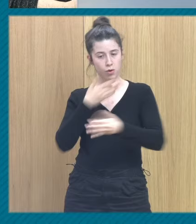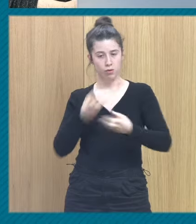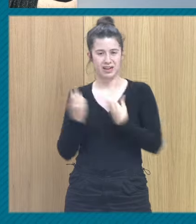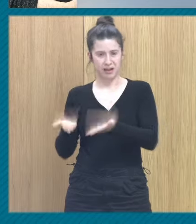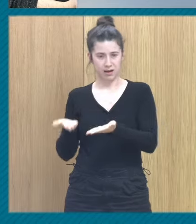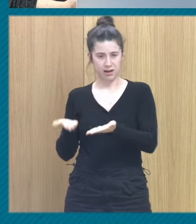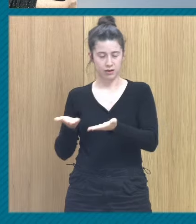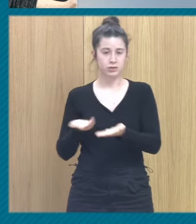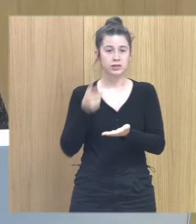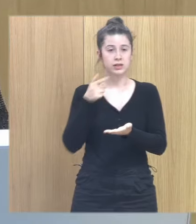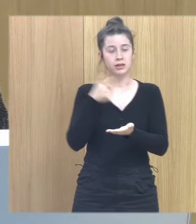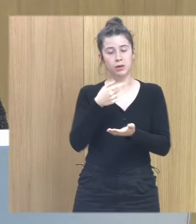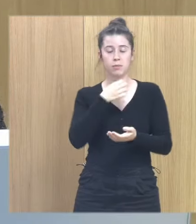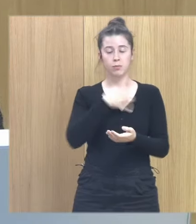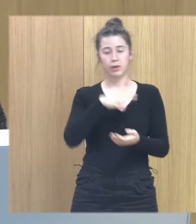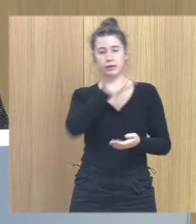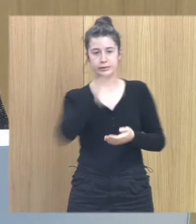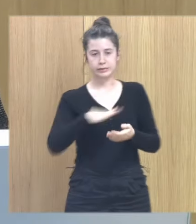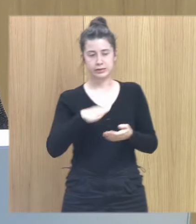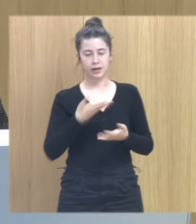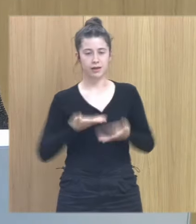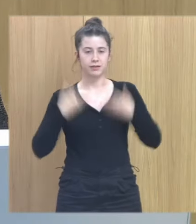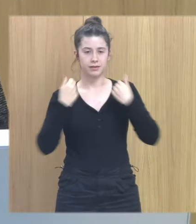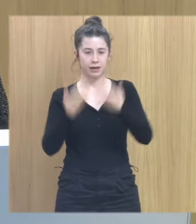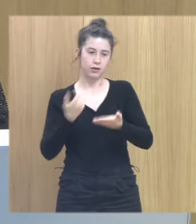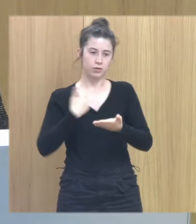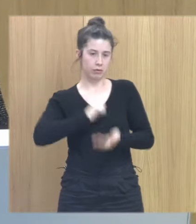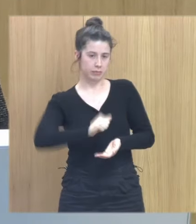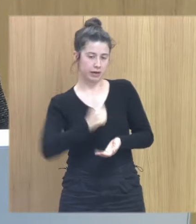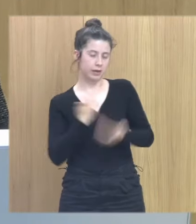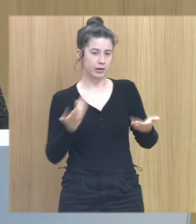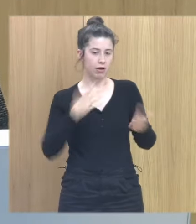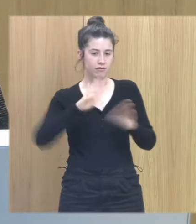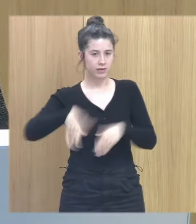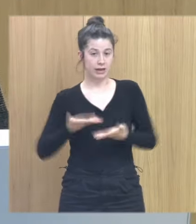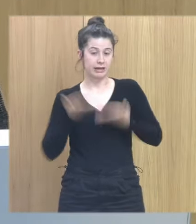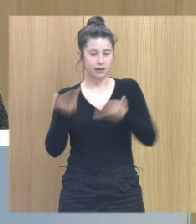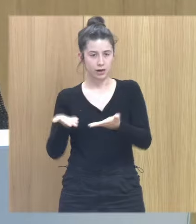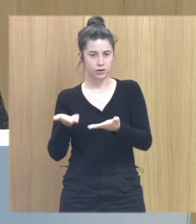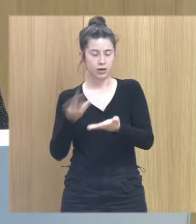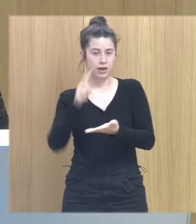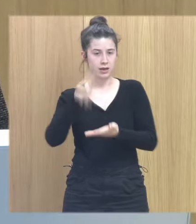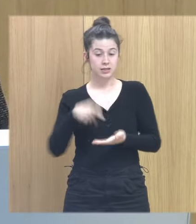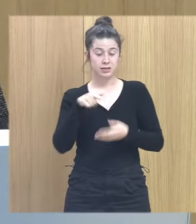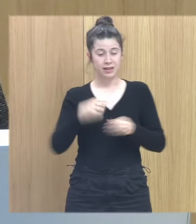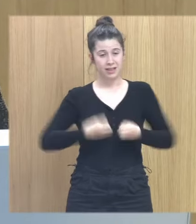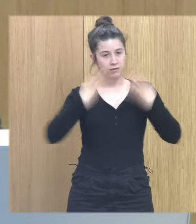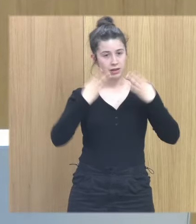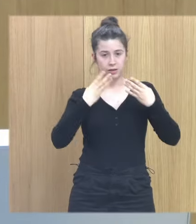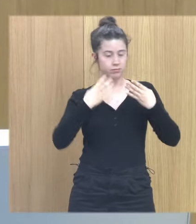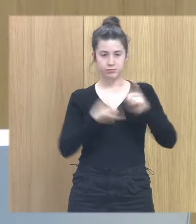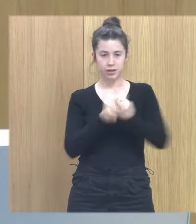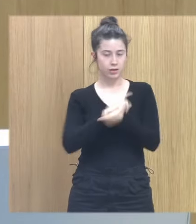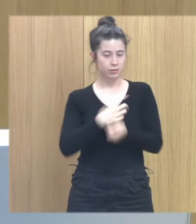ti te puede parecer un regalo de mierda pero es el regalo que te han dado. Y ese edificio uno no lo cambia. Uno no